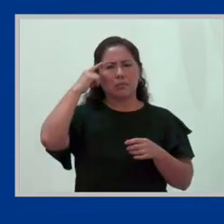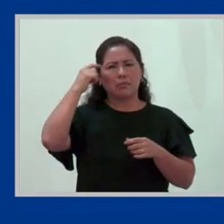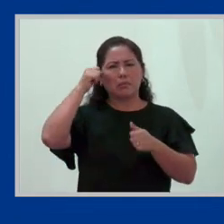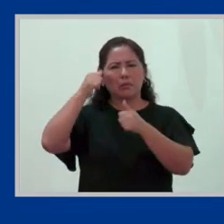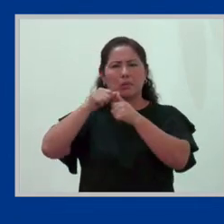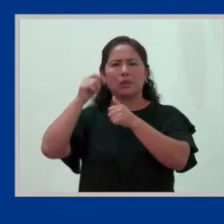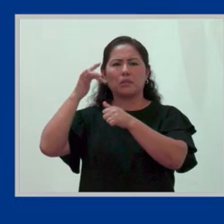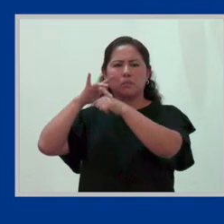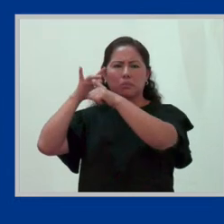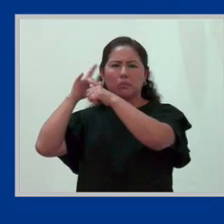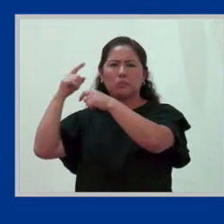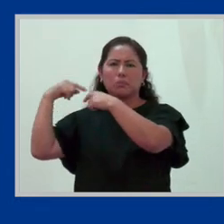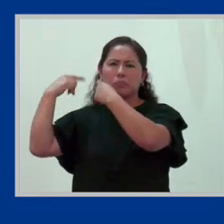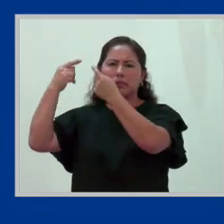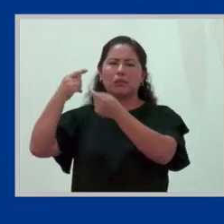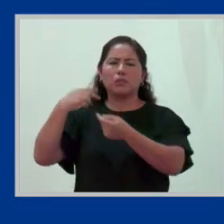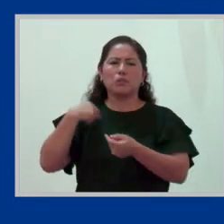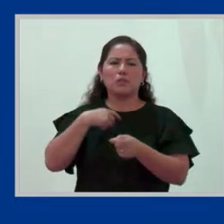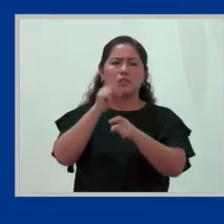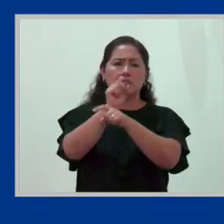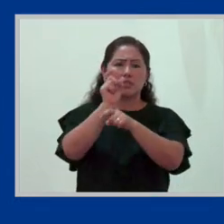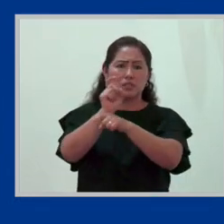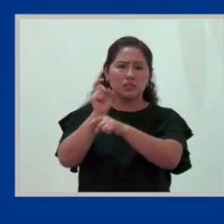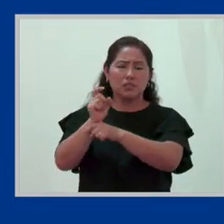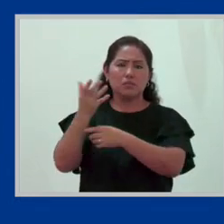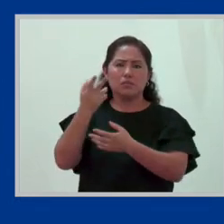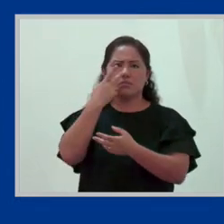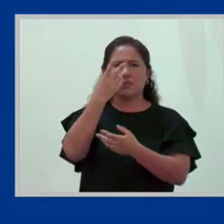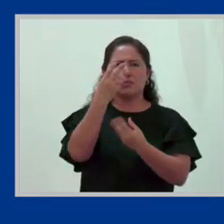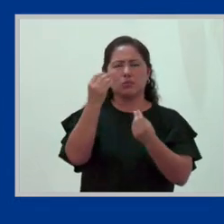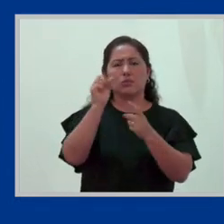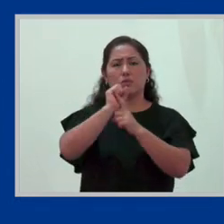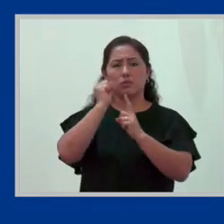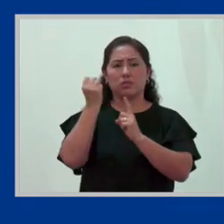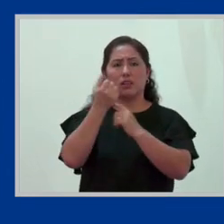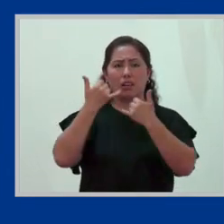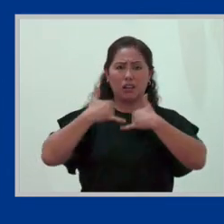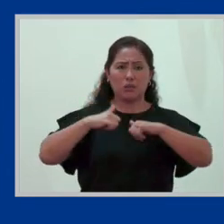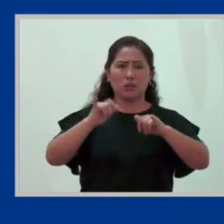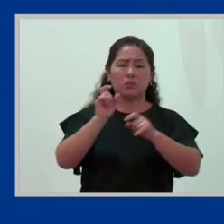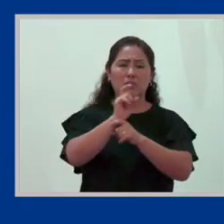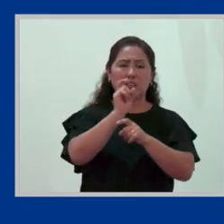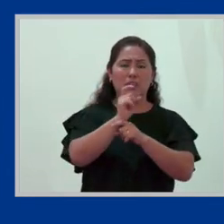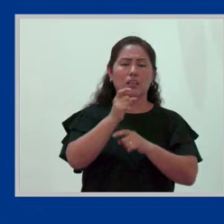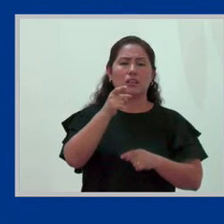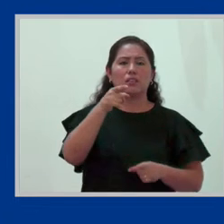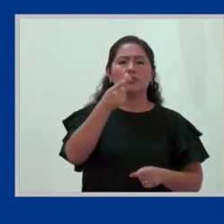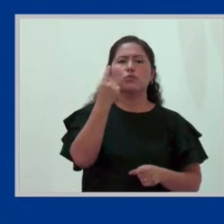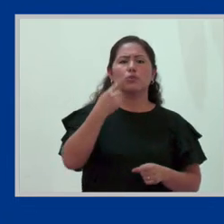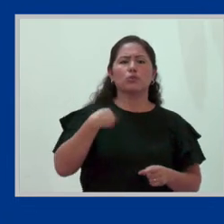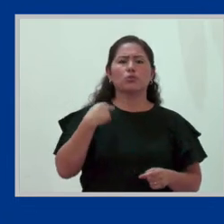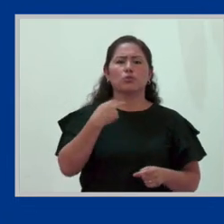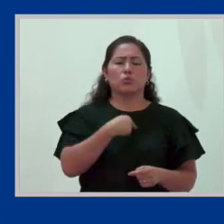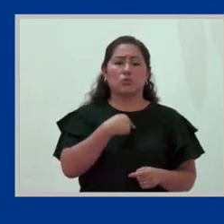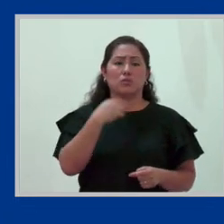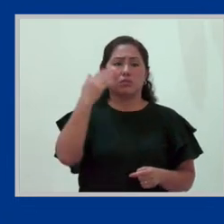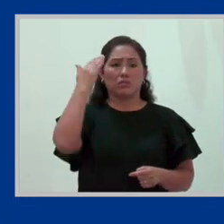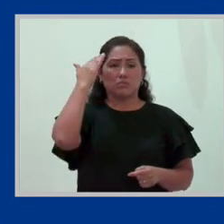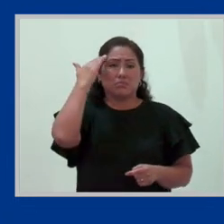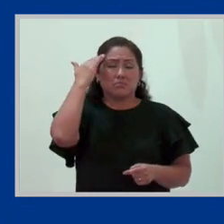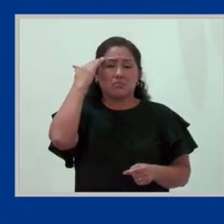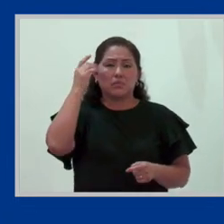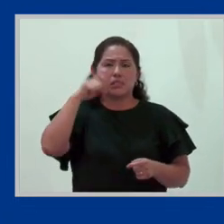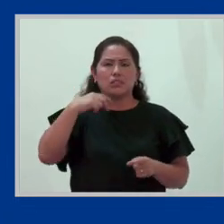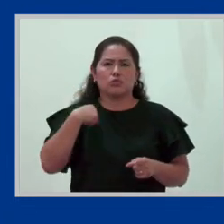formación, porque es parte de nuestra sociedad aún, solo conscientemente es que podemos iniciar